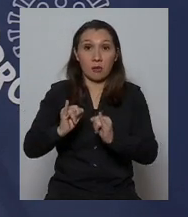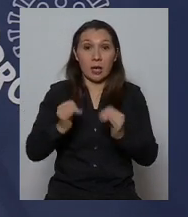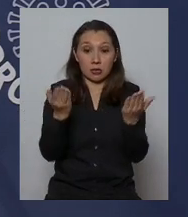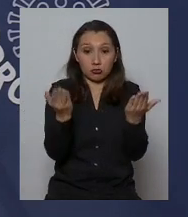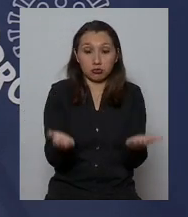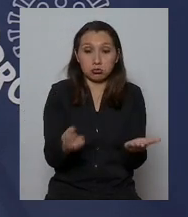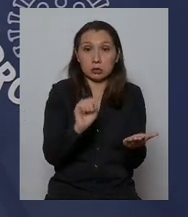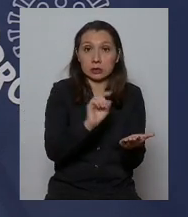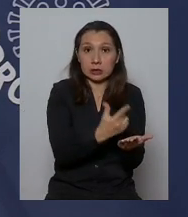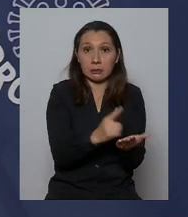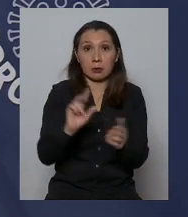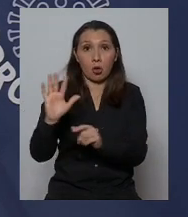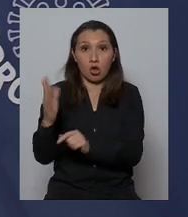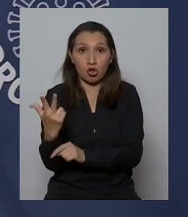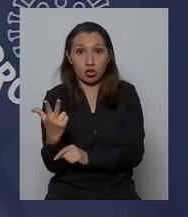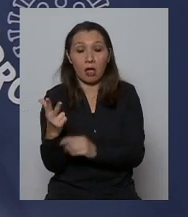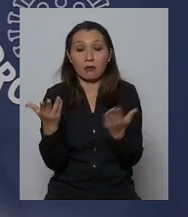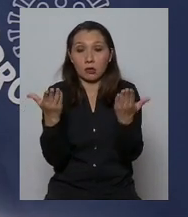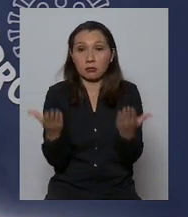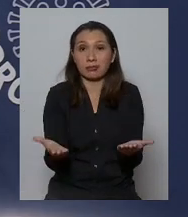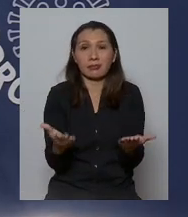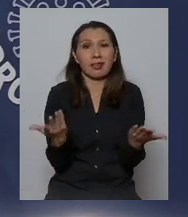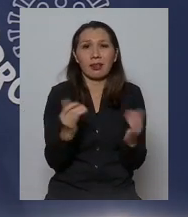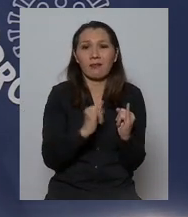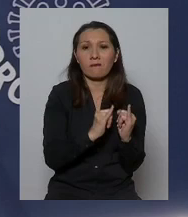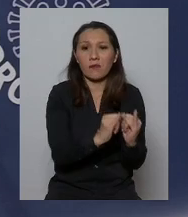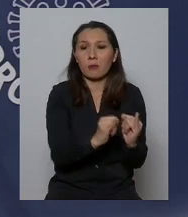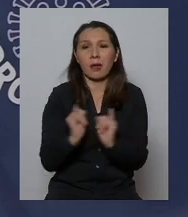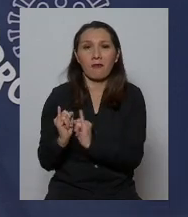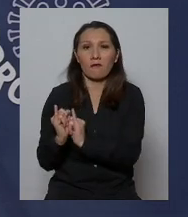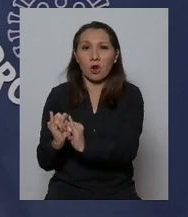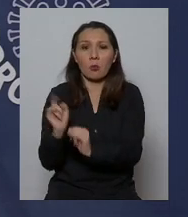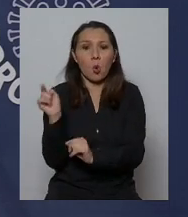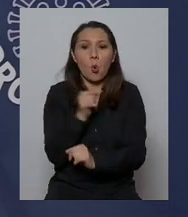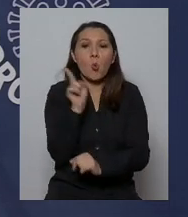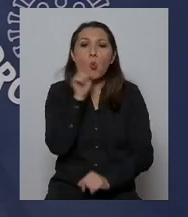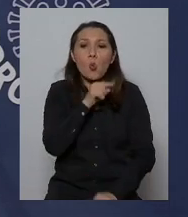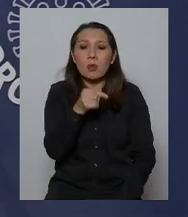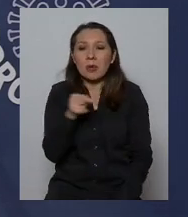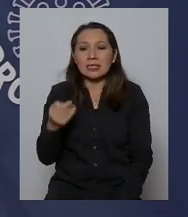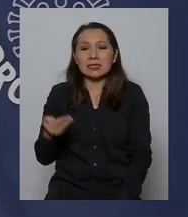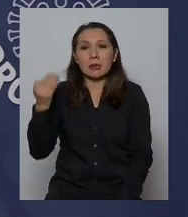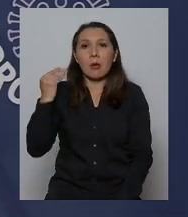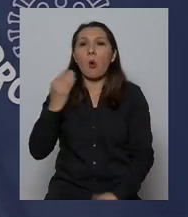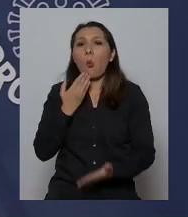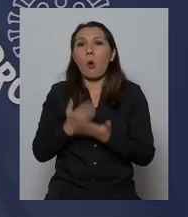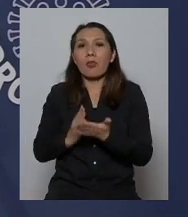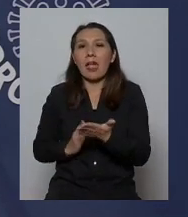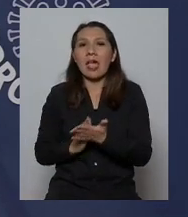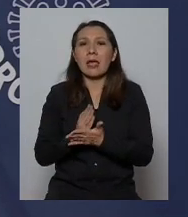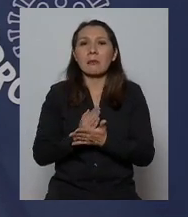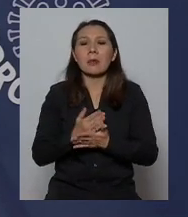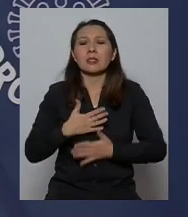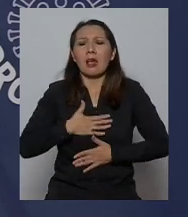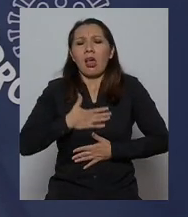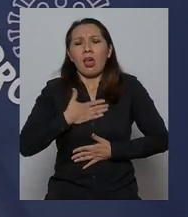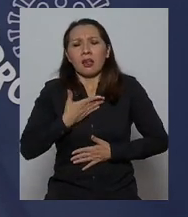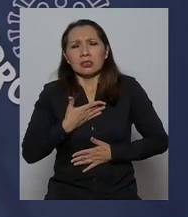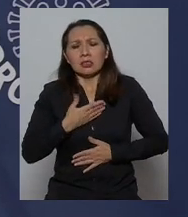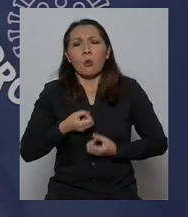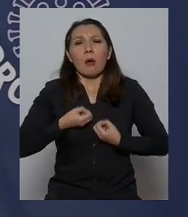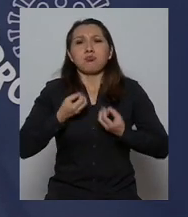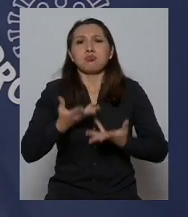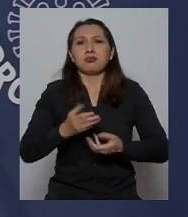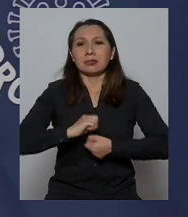dan la cuenta de acuerdo sobre todo la última semana de acuerdo al inicio de los síntomas es